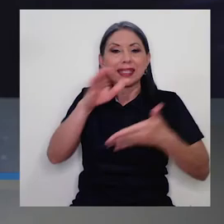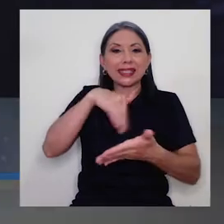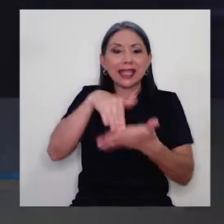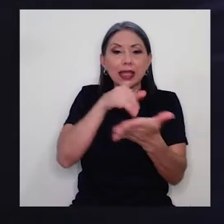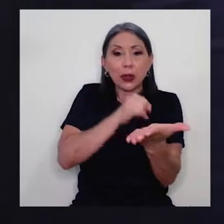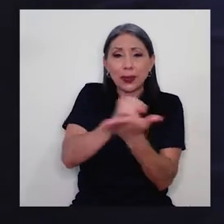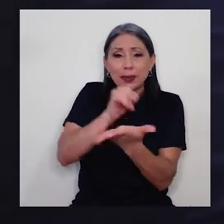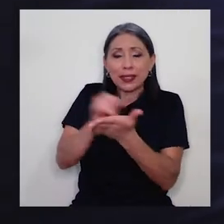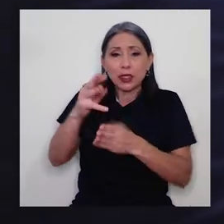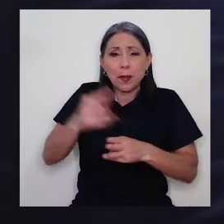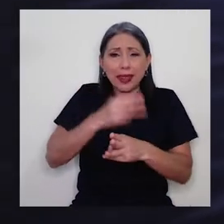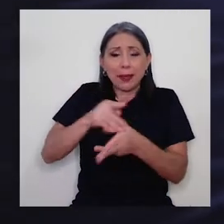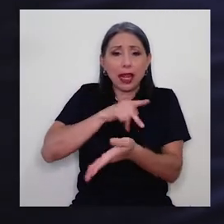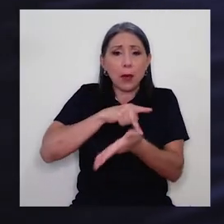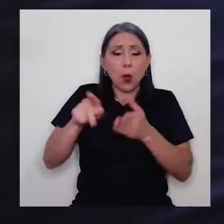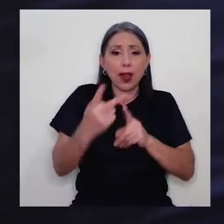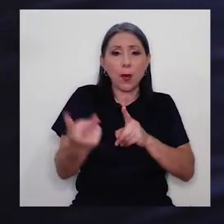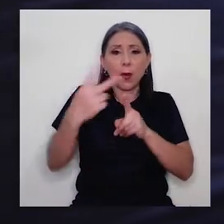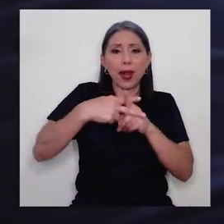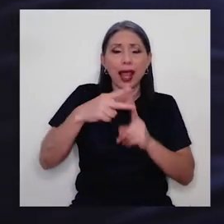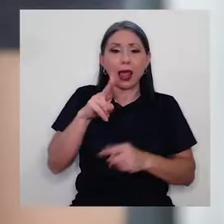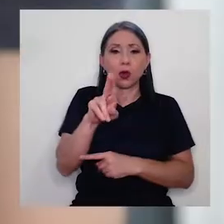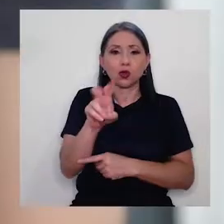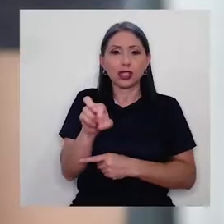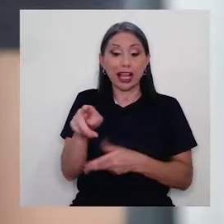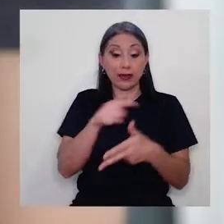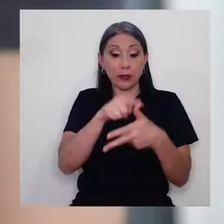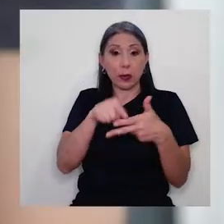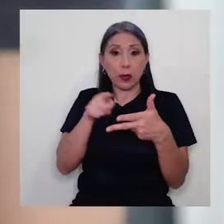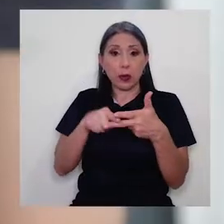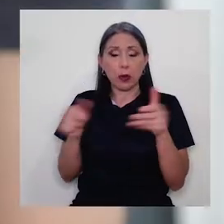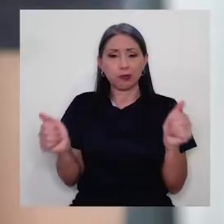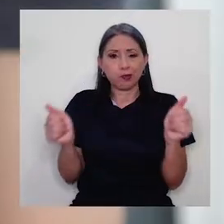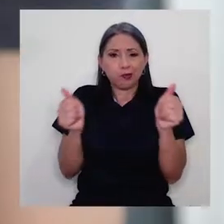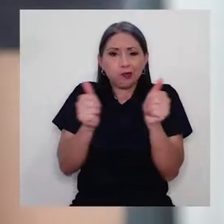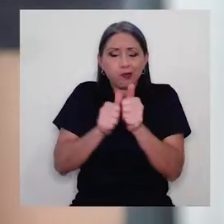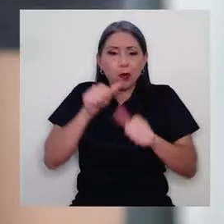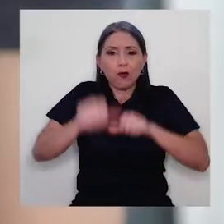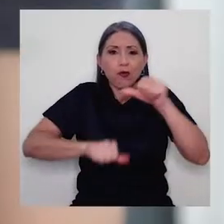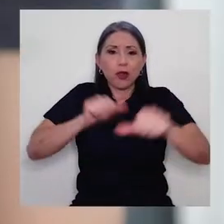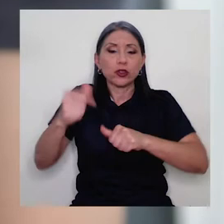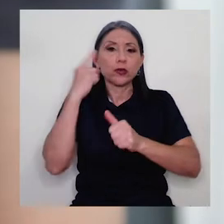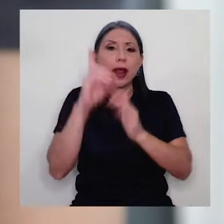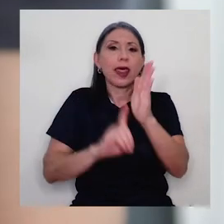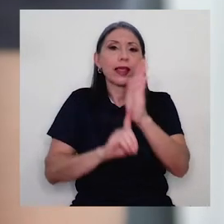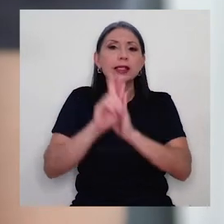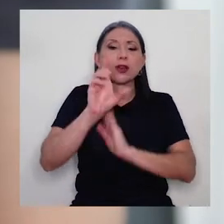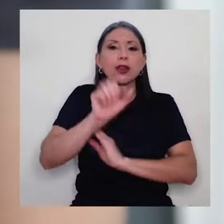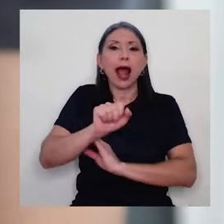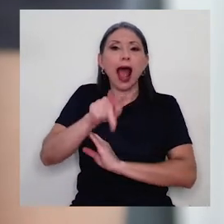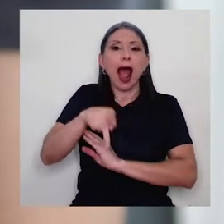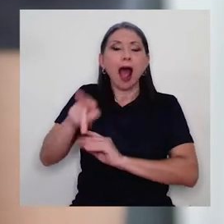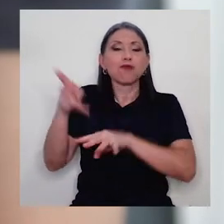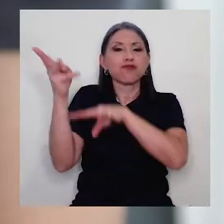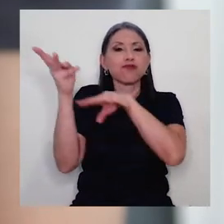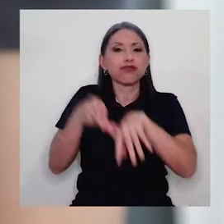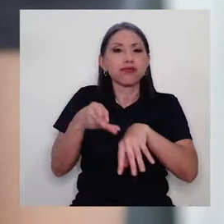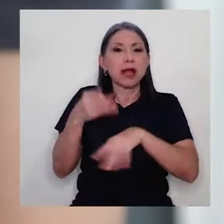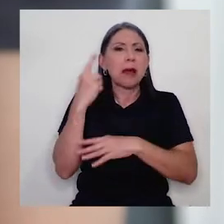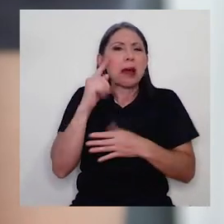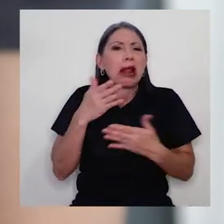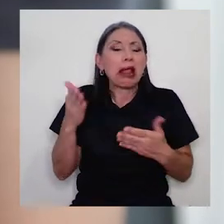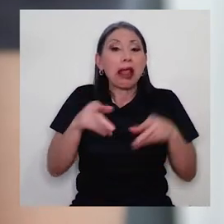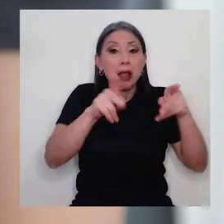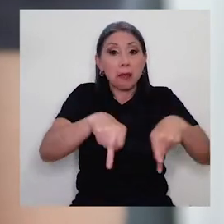Matemática Pura y Aplicada de la UCR, han unido esfuerzos para desarrollar una aplicación que le permitirá a las personas